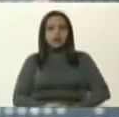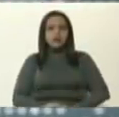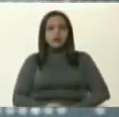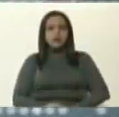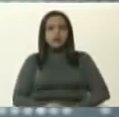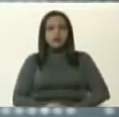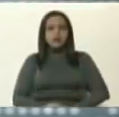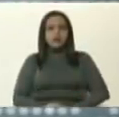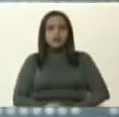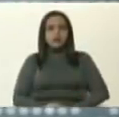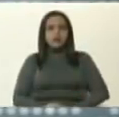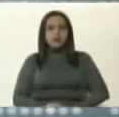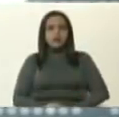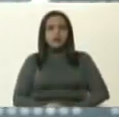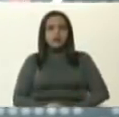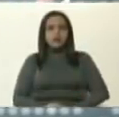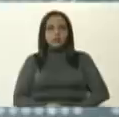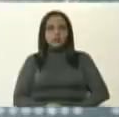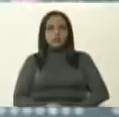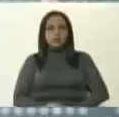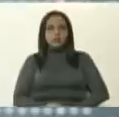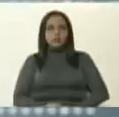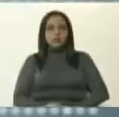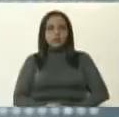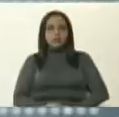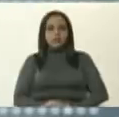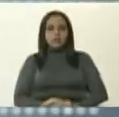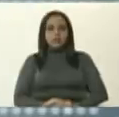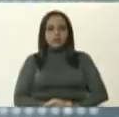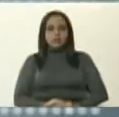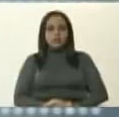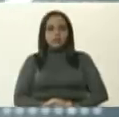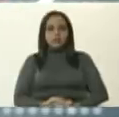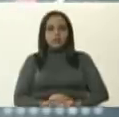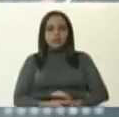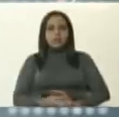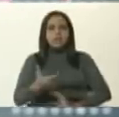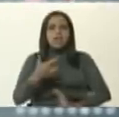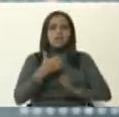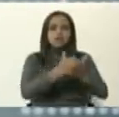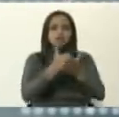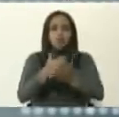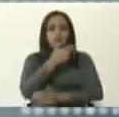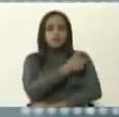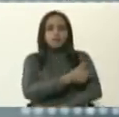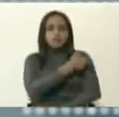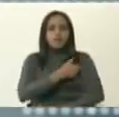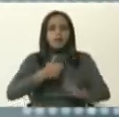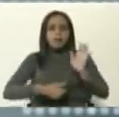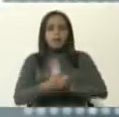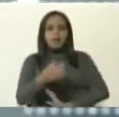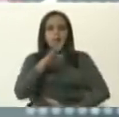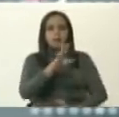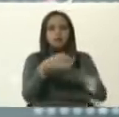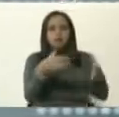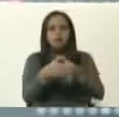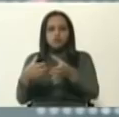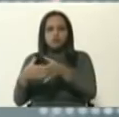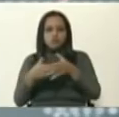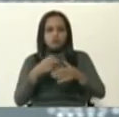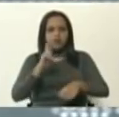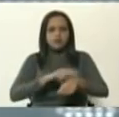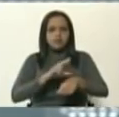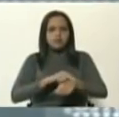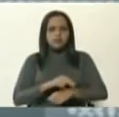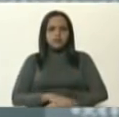neurofísica e infraestructura hospitalaria. Igualmente, más de cuatro brigadas de médicos que